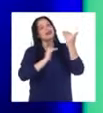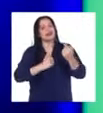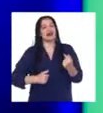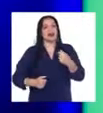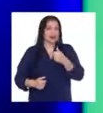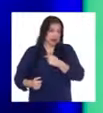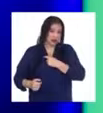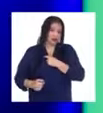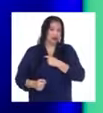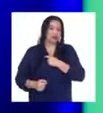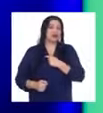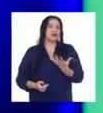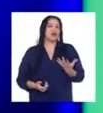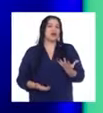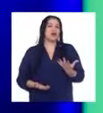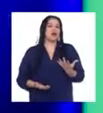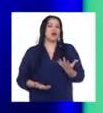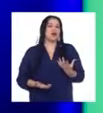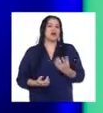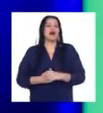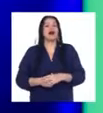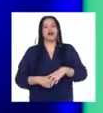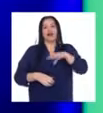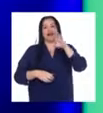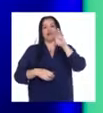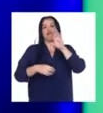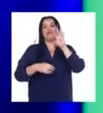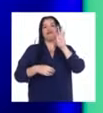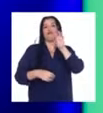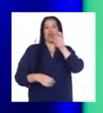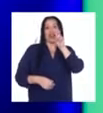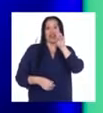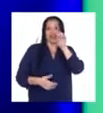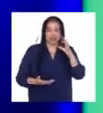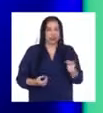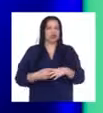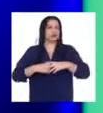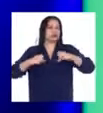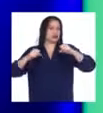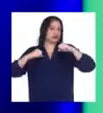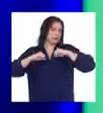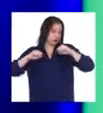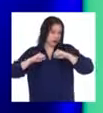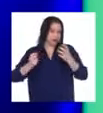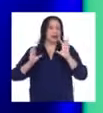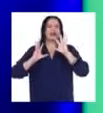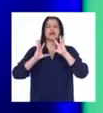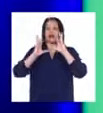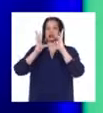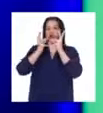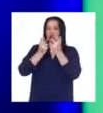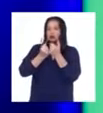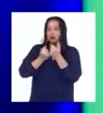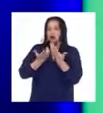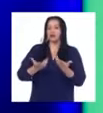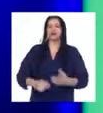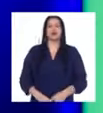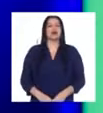cual las federaciones deportivas y las asociaciones deberían